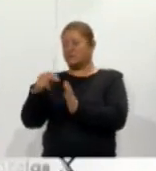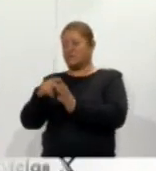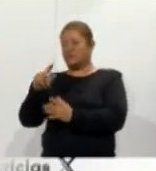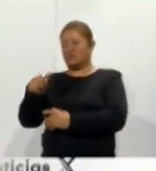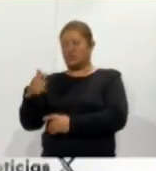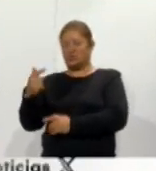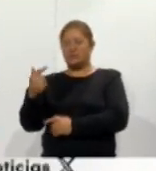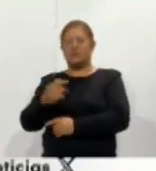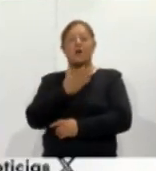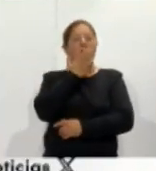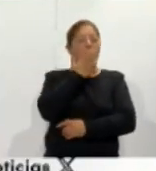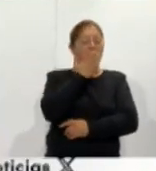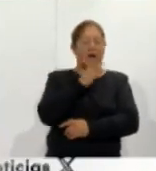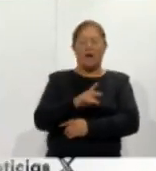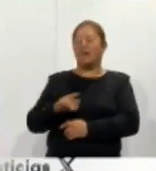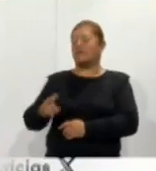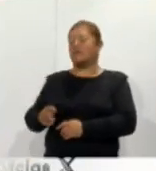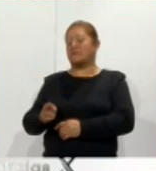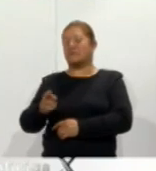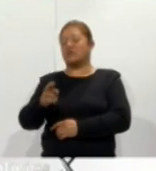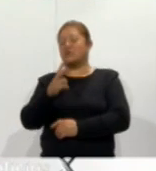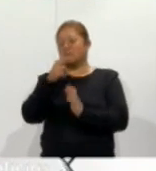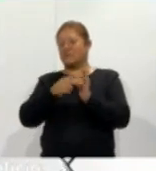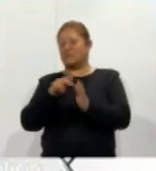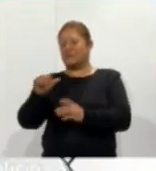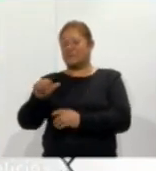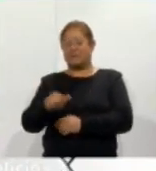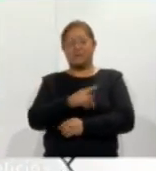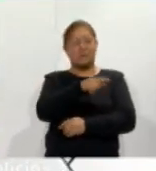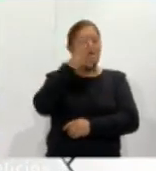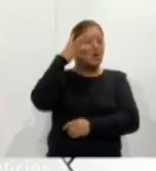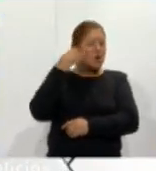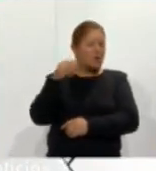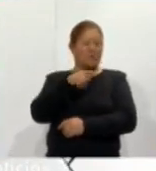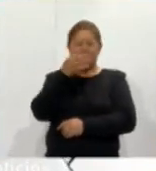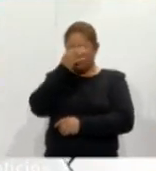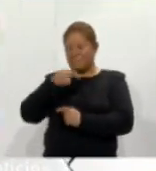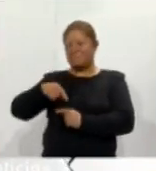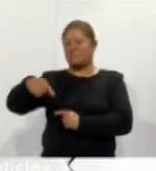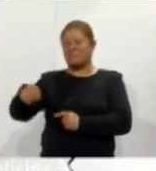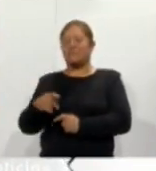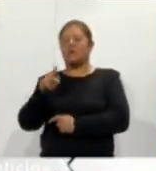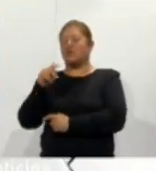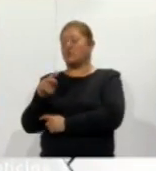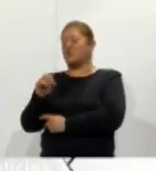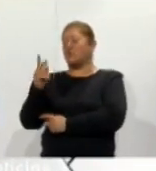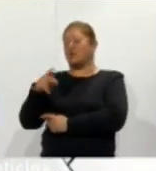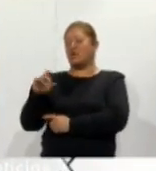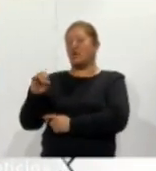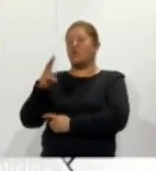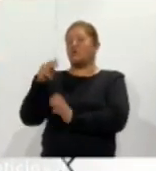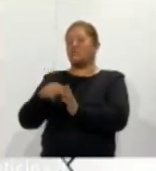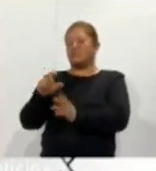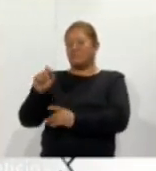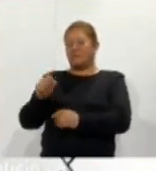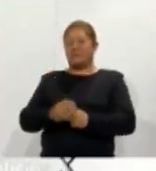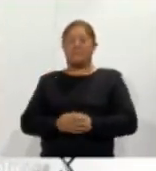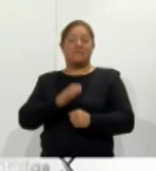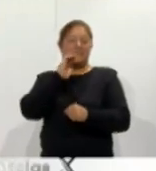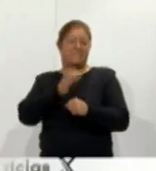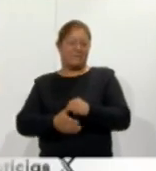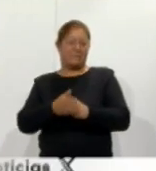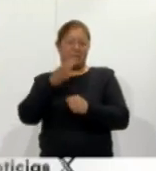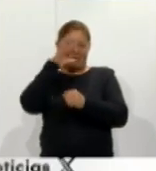Sonora camino a Río 2016 y Colima en vísperas de Tokio 2020 con información de la redacción